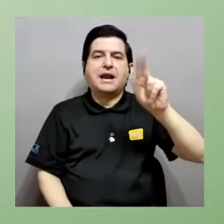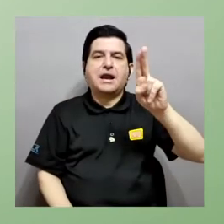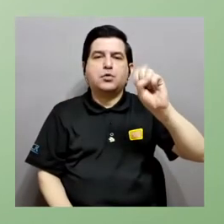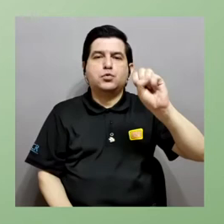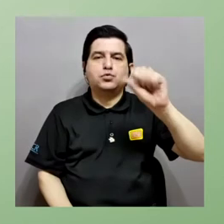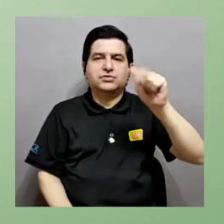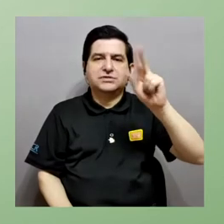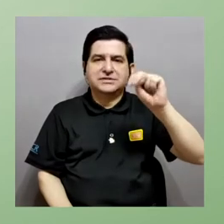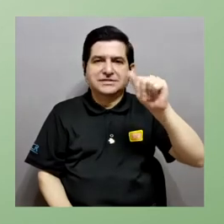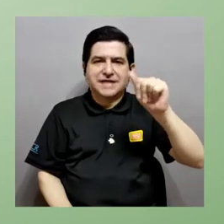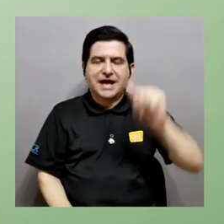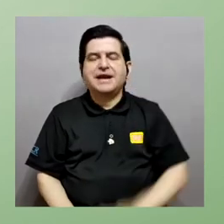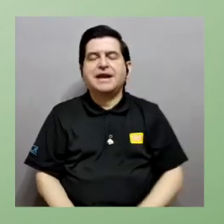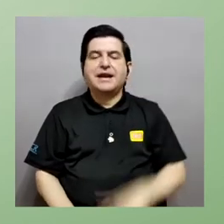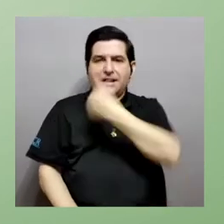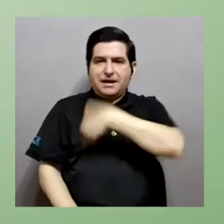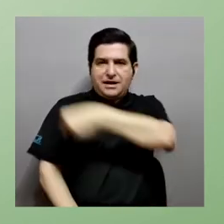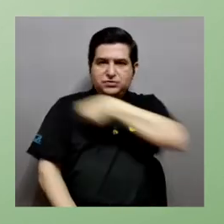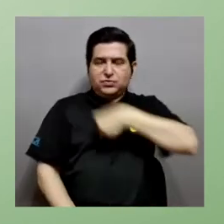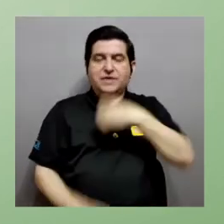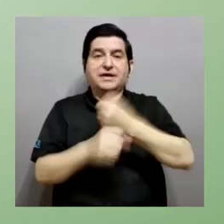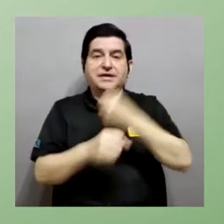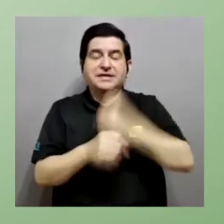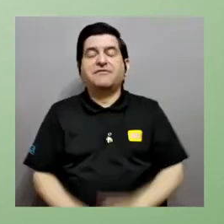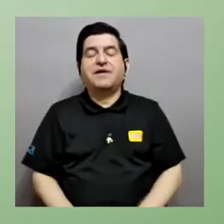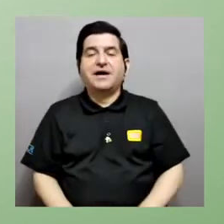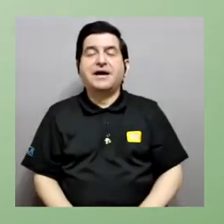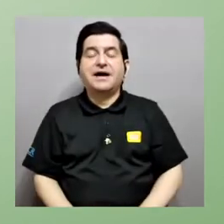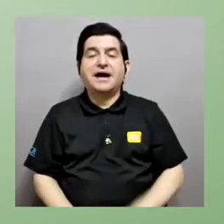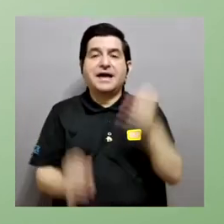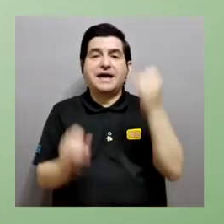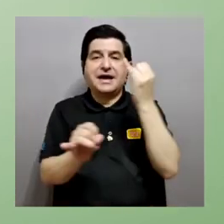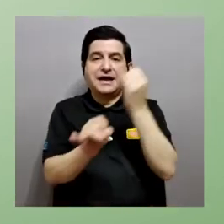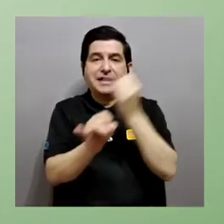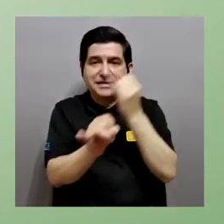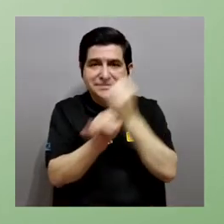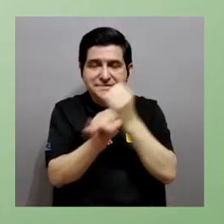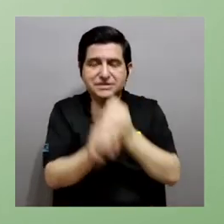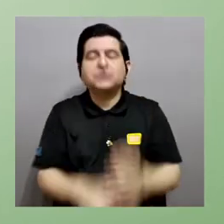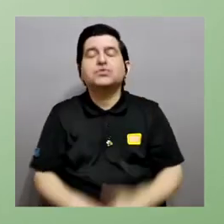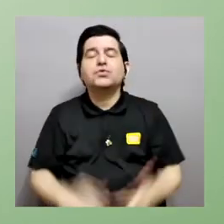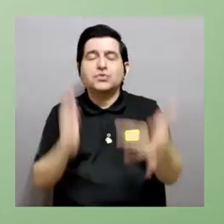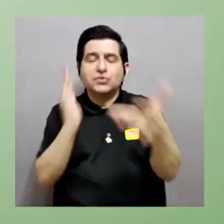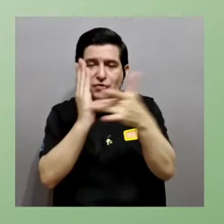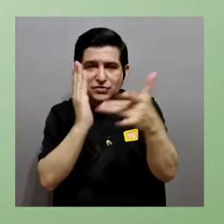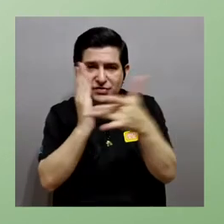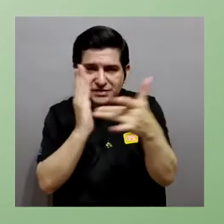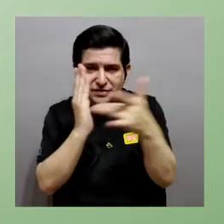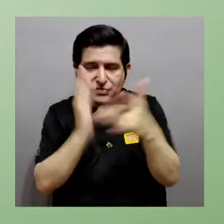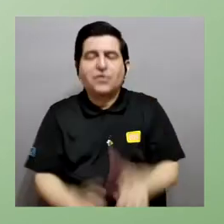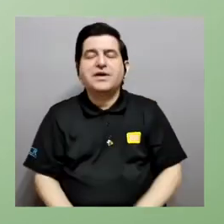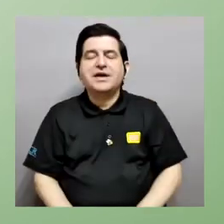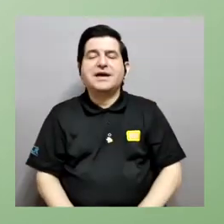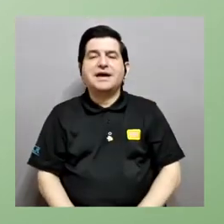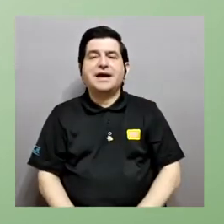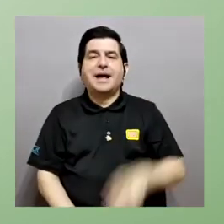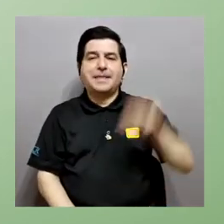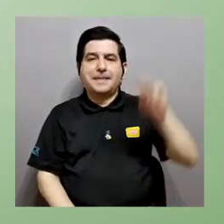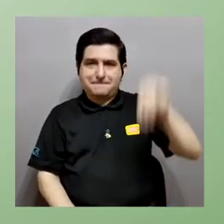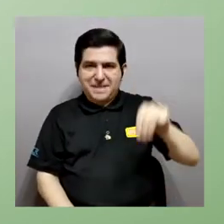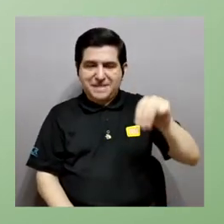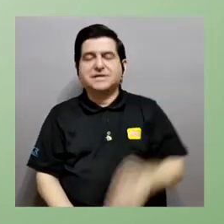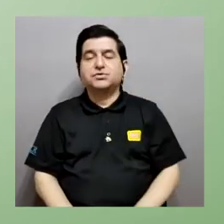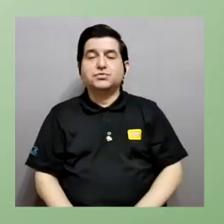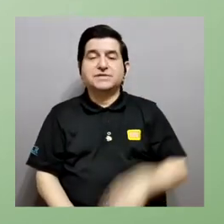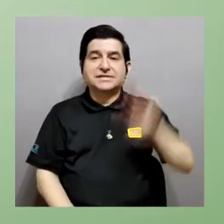nada más y nada menos que en el media lab del instituto de tecnología de massachusetts el famoso MIT y